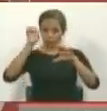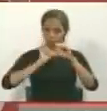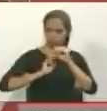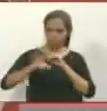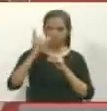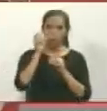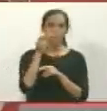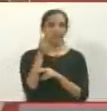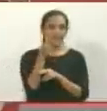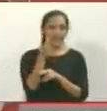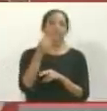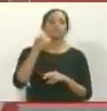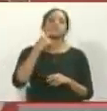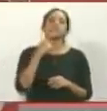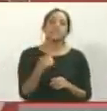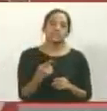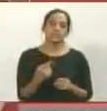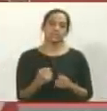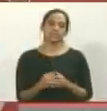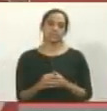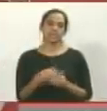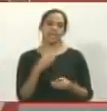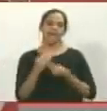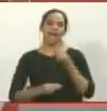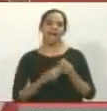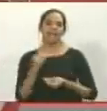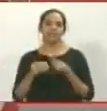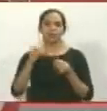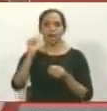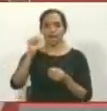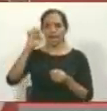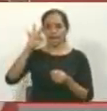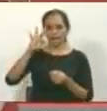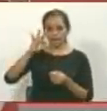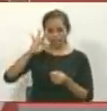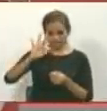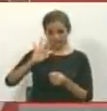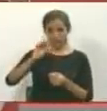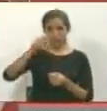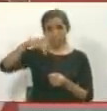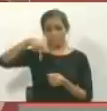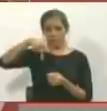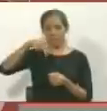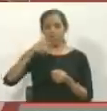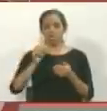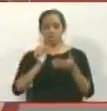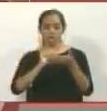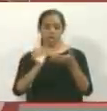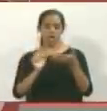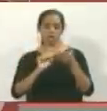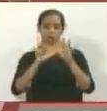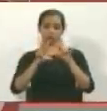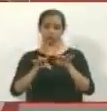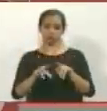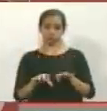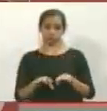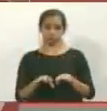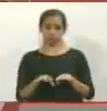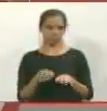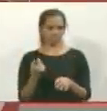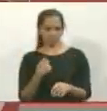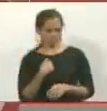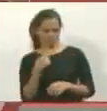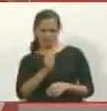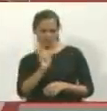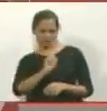apuntando, dicen que la generó AFP, y AFP saca una nota desmintiendo